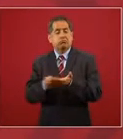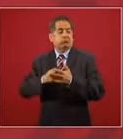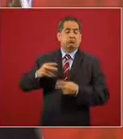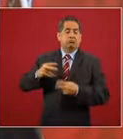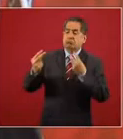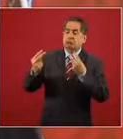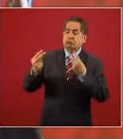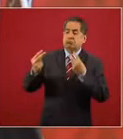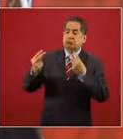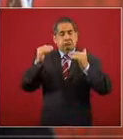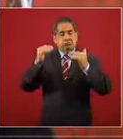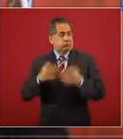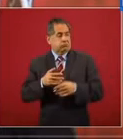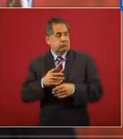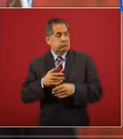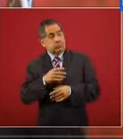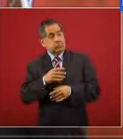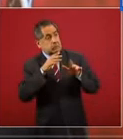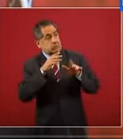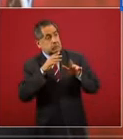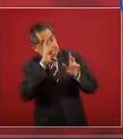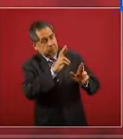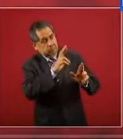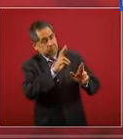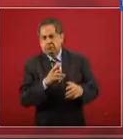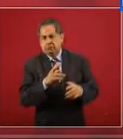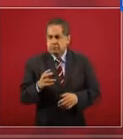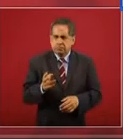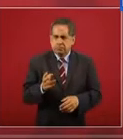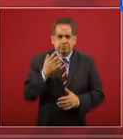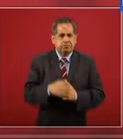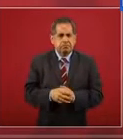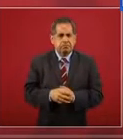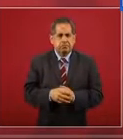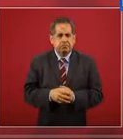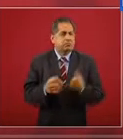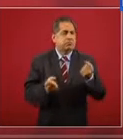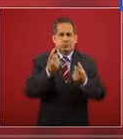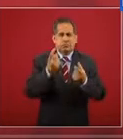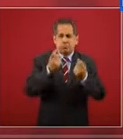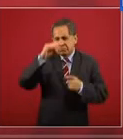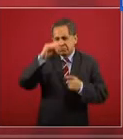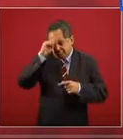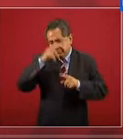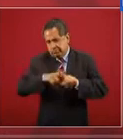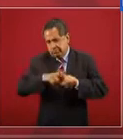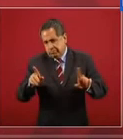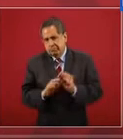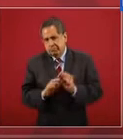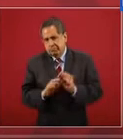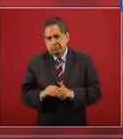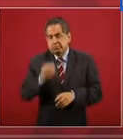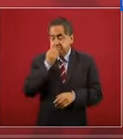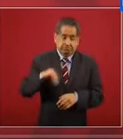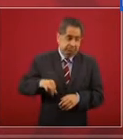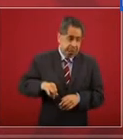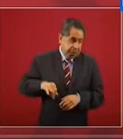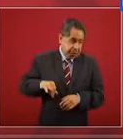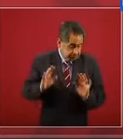hay hay quienes opinan distinto y eso es muy interesante